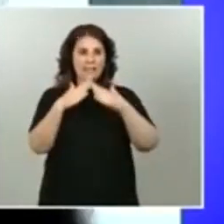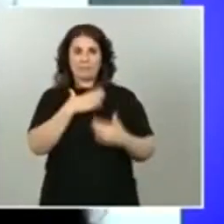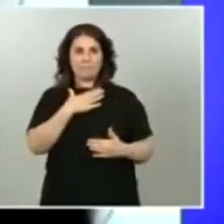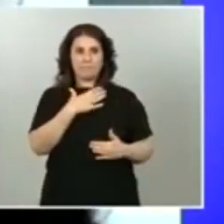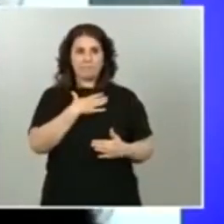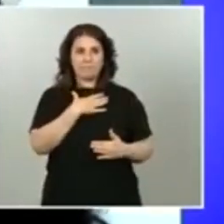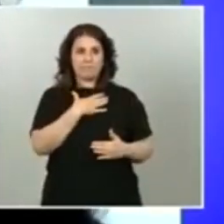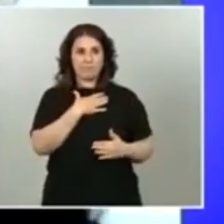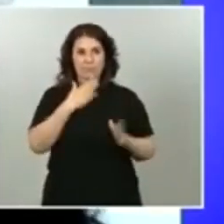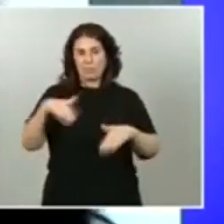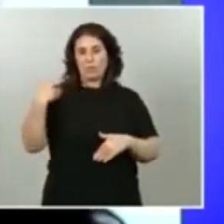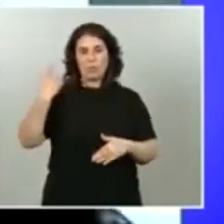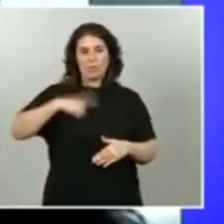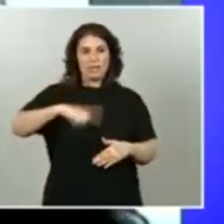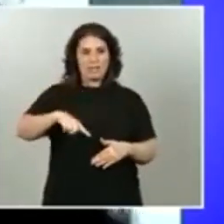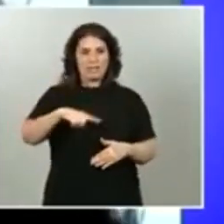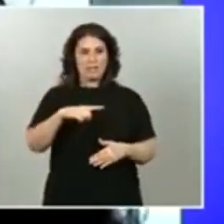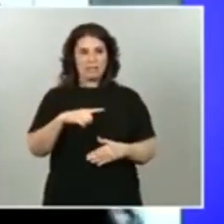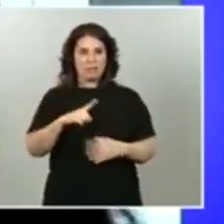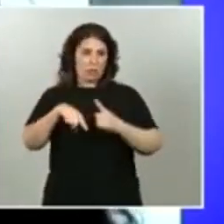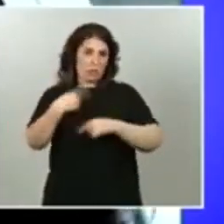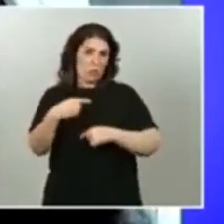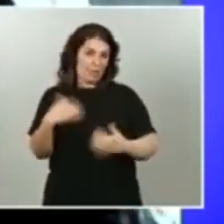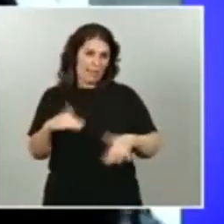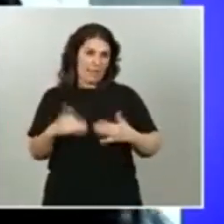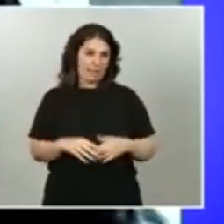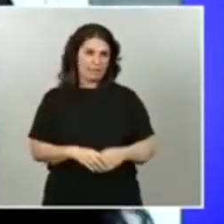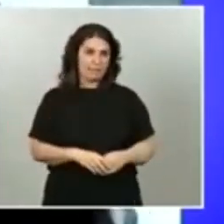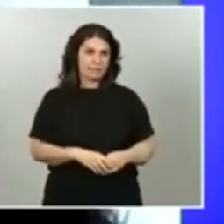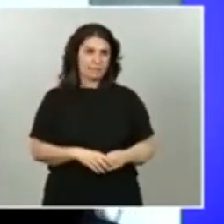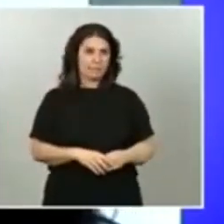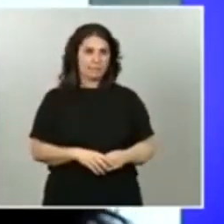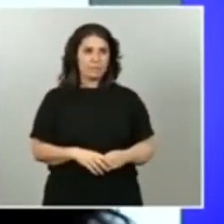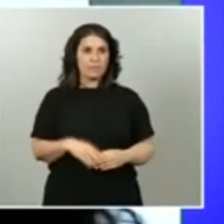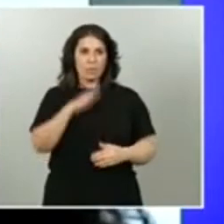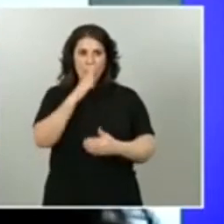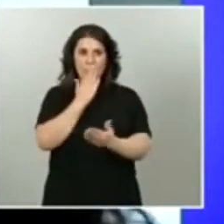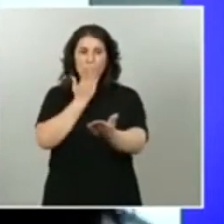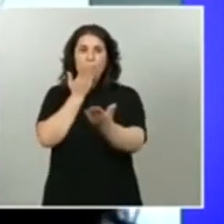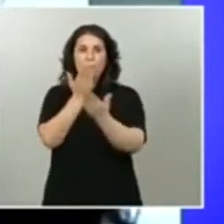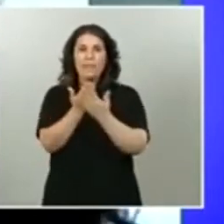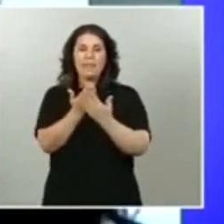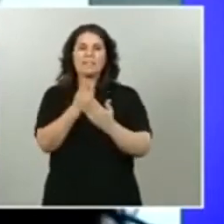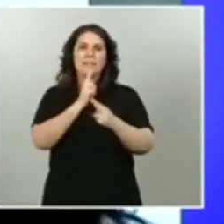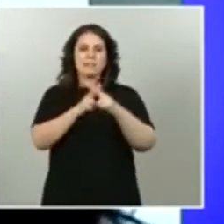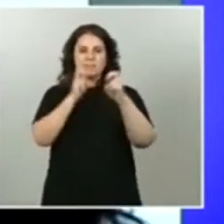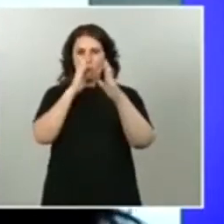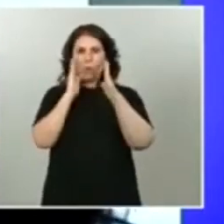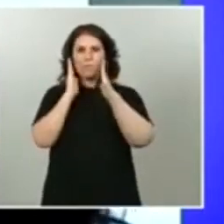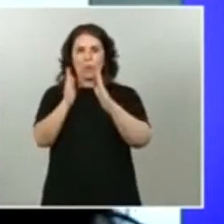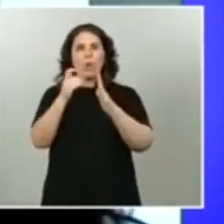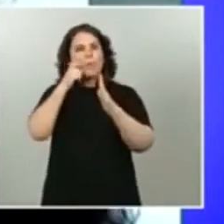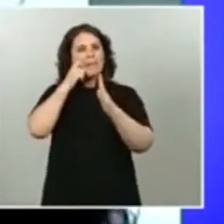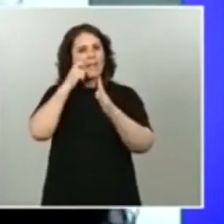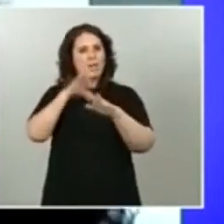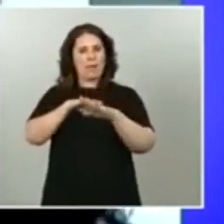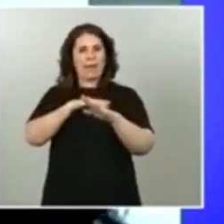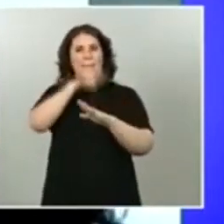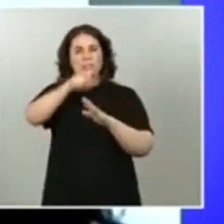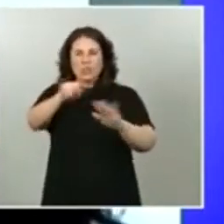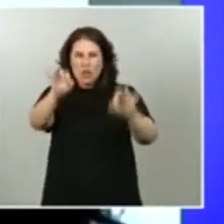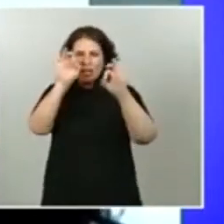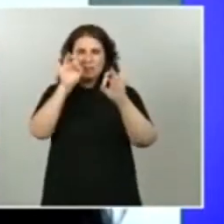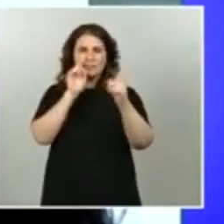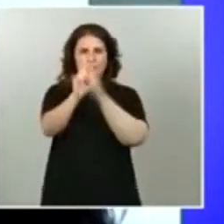con lo que ello conlleva y piden que se abra un pasillo humanitario y por último quería saber qué planes tiene el